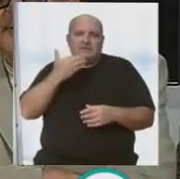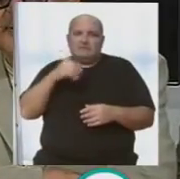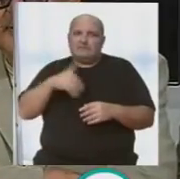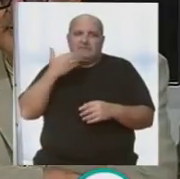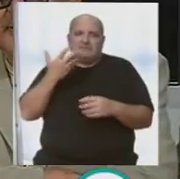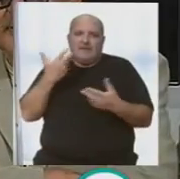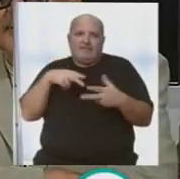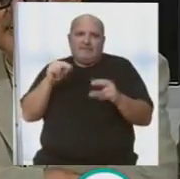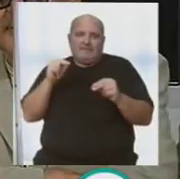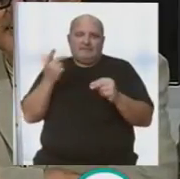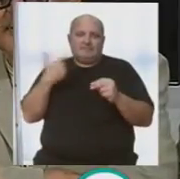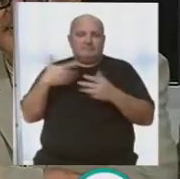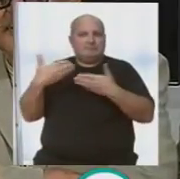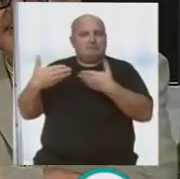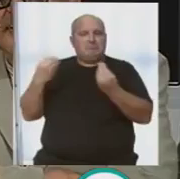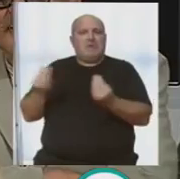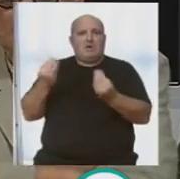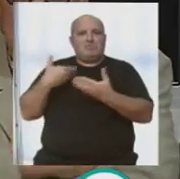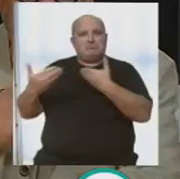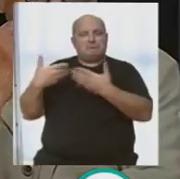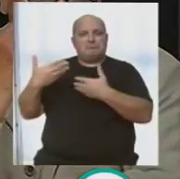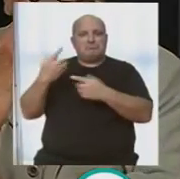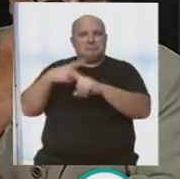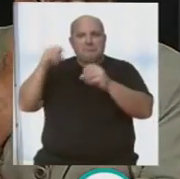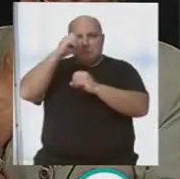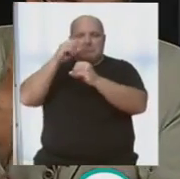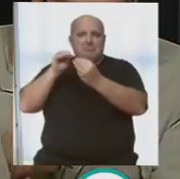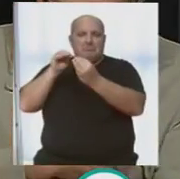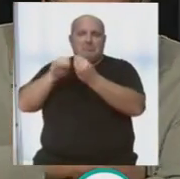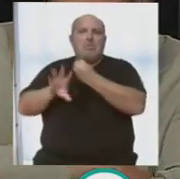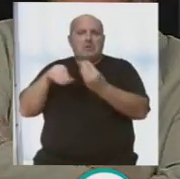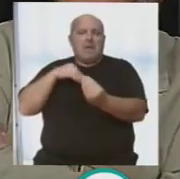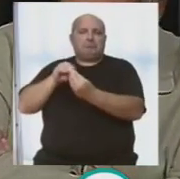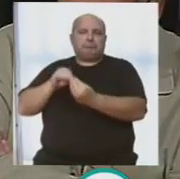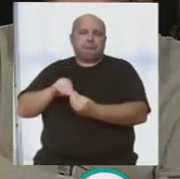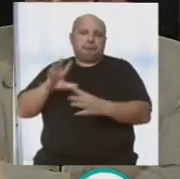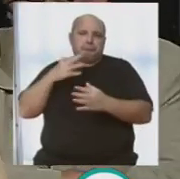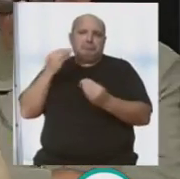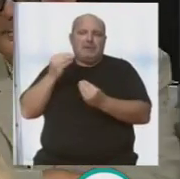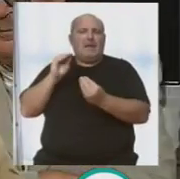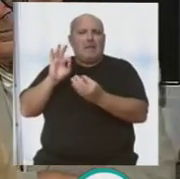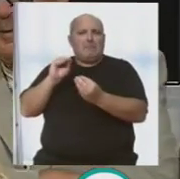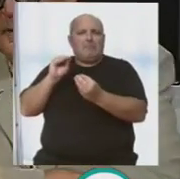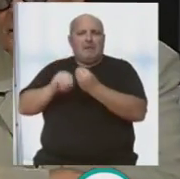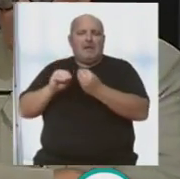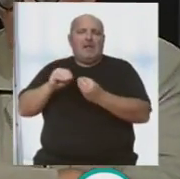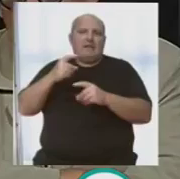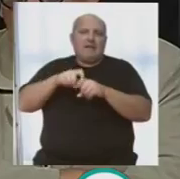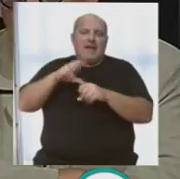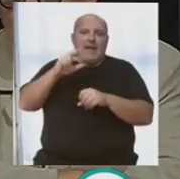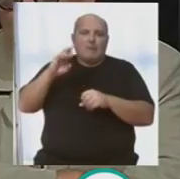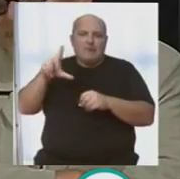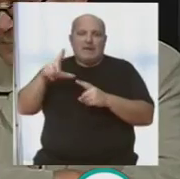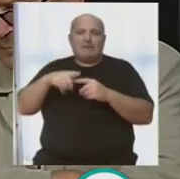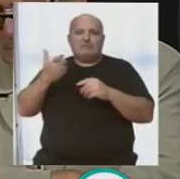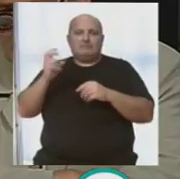eso casi ni existe. Podemos pensar diferente en algunos matices concretos de lo que es el carrusel, de lo